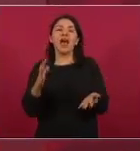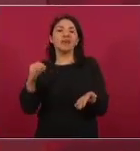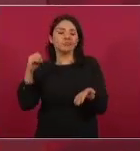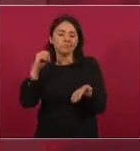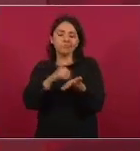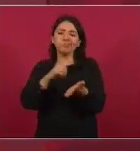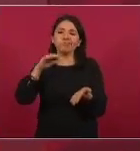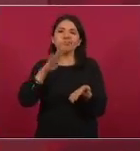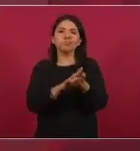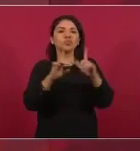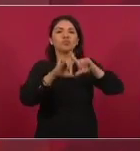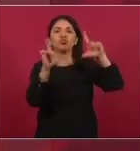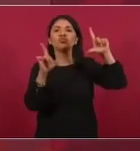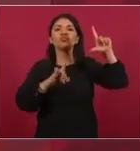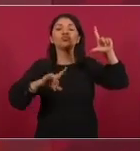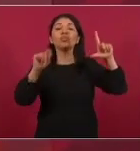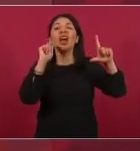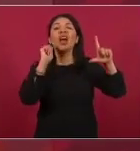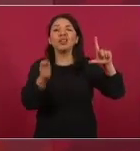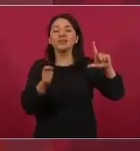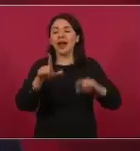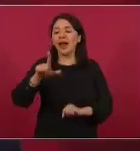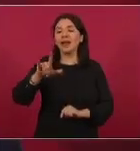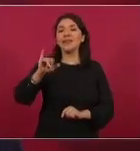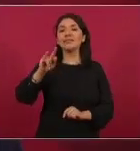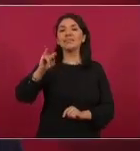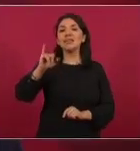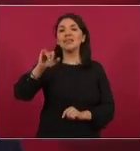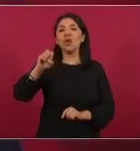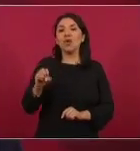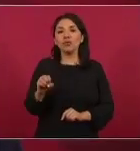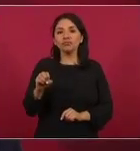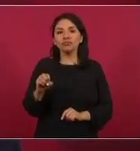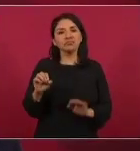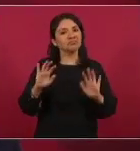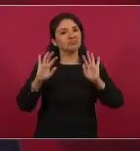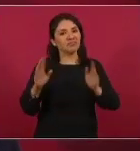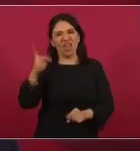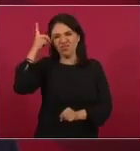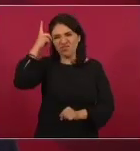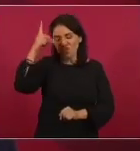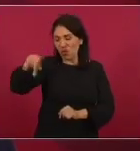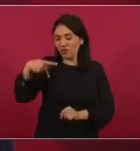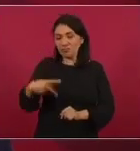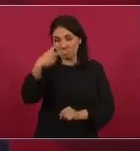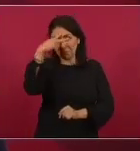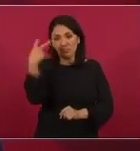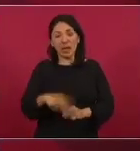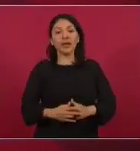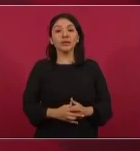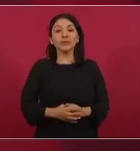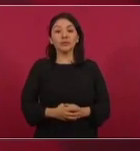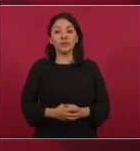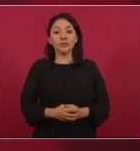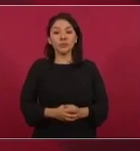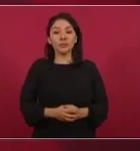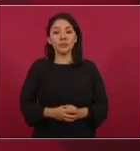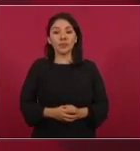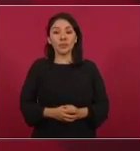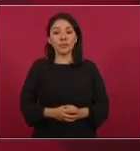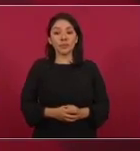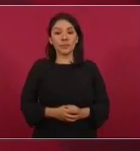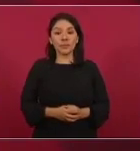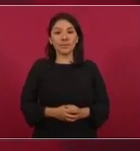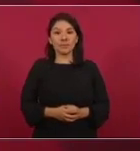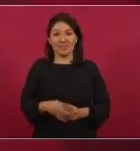el litio, que es